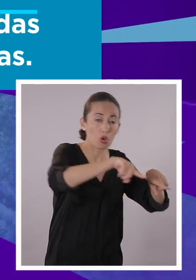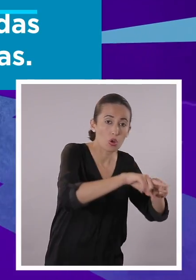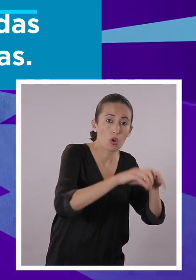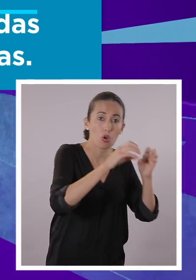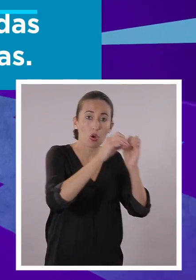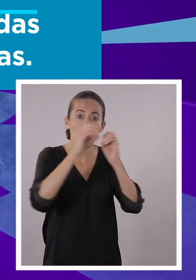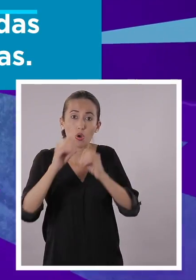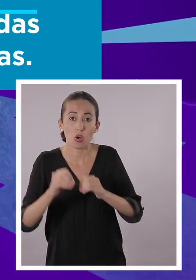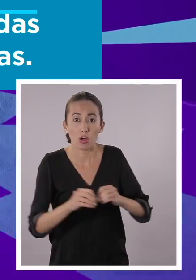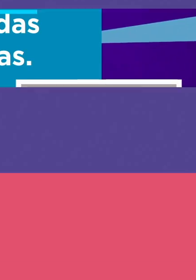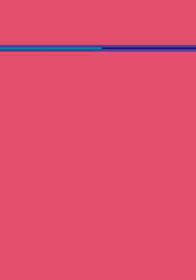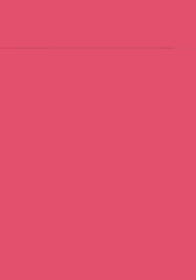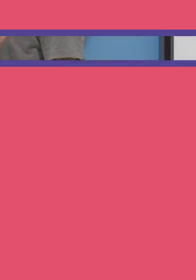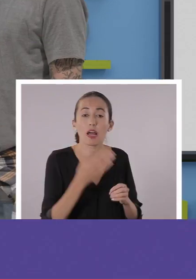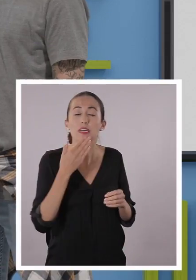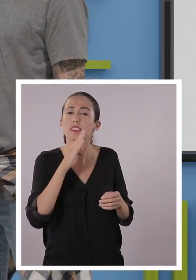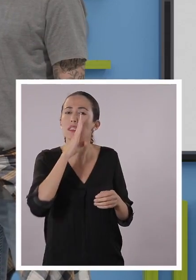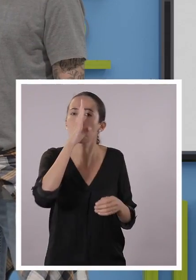tiene por.